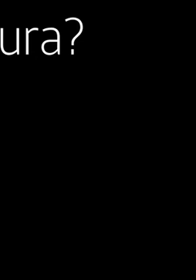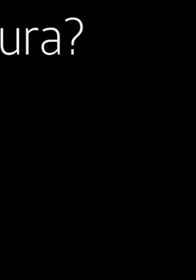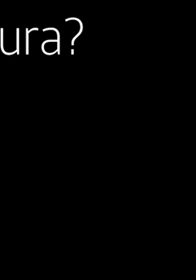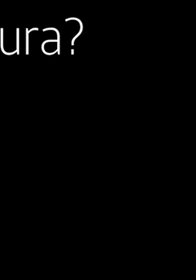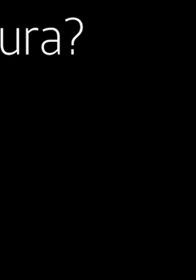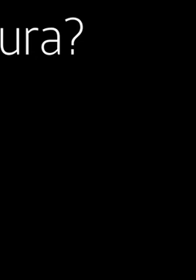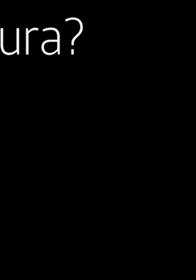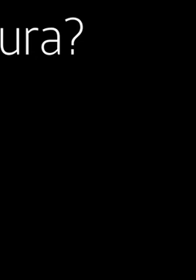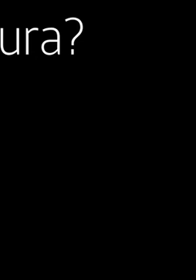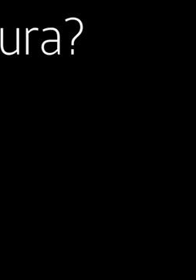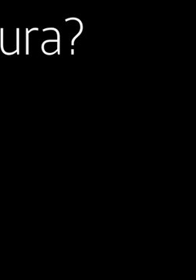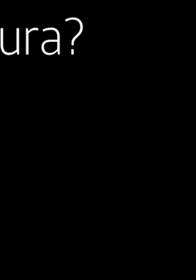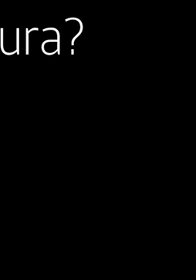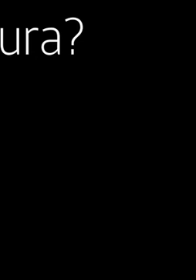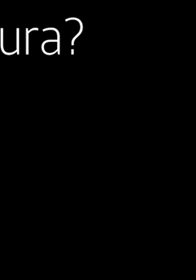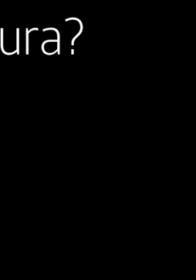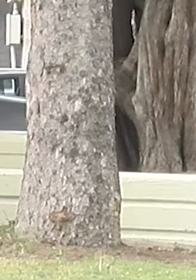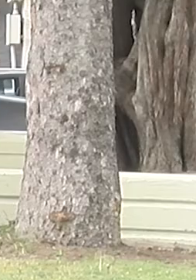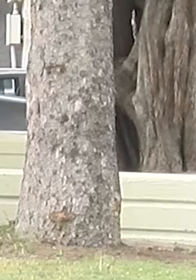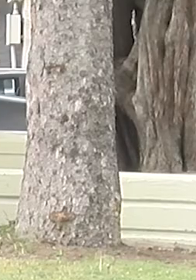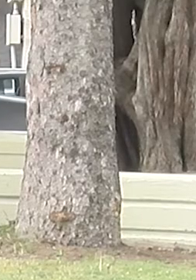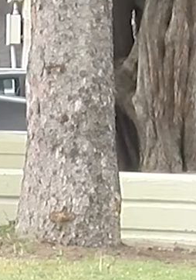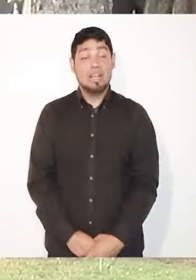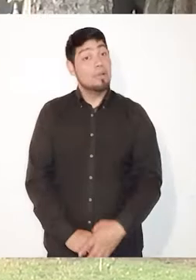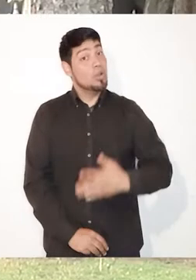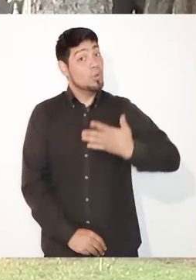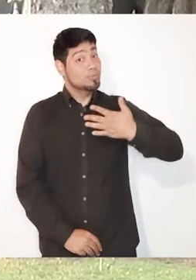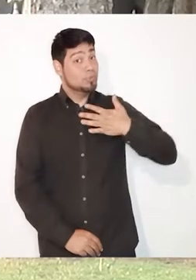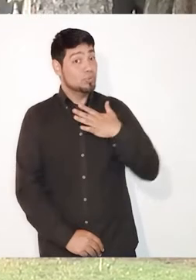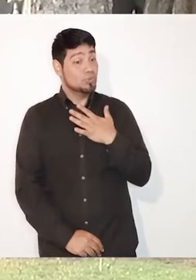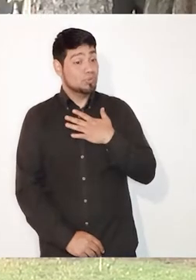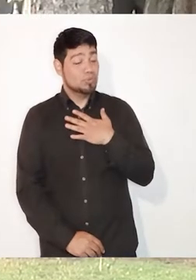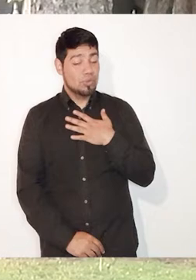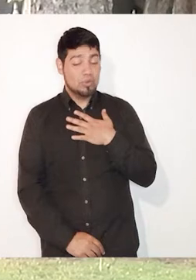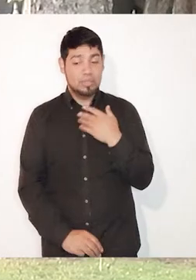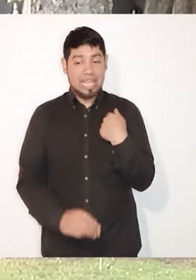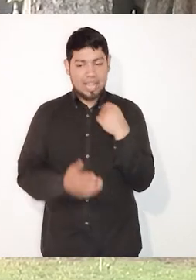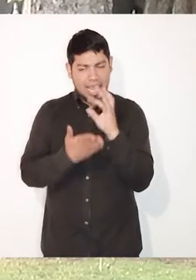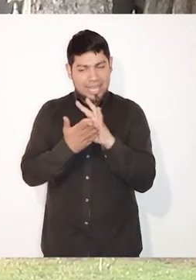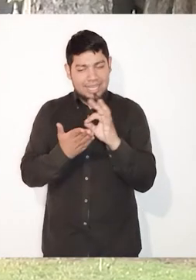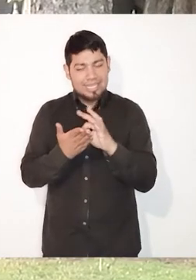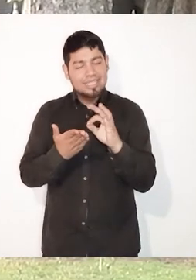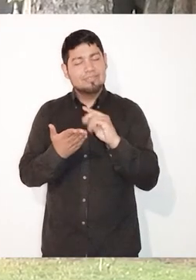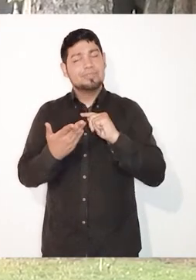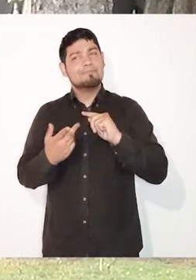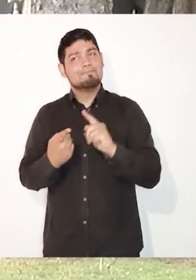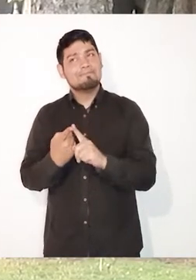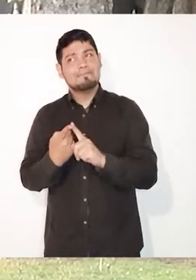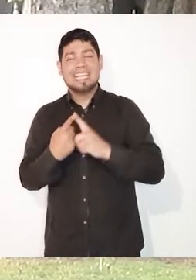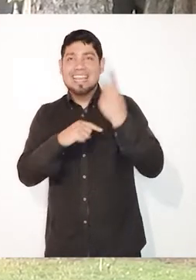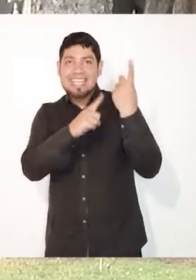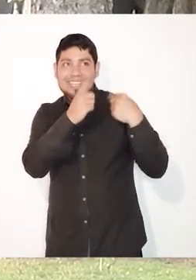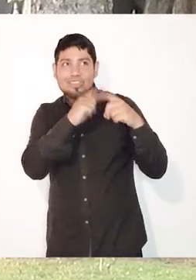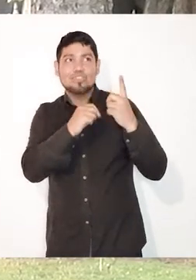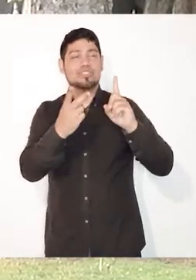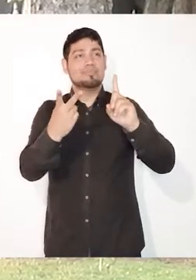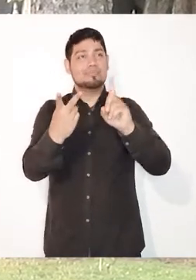¿Cómo definirías tu escritura? Mi escritura tiene un pie en la ficción y otro en la historia.